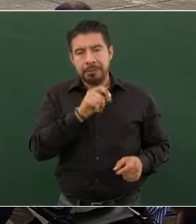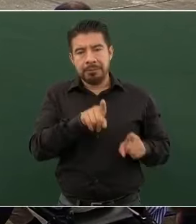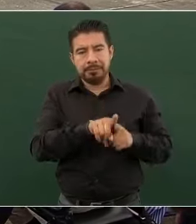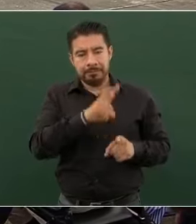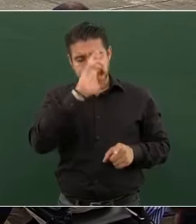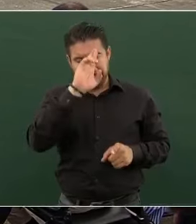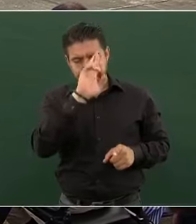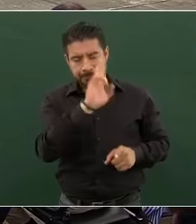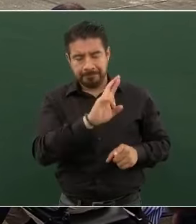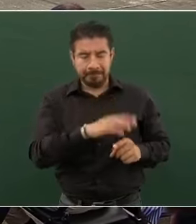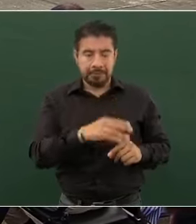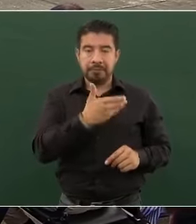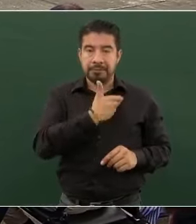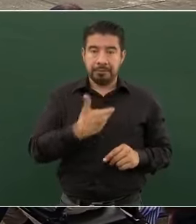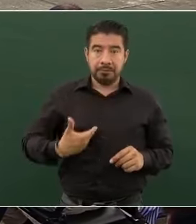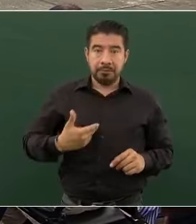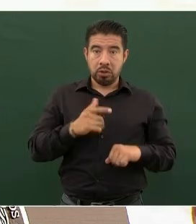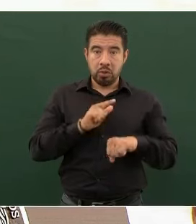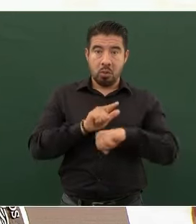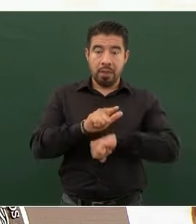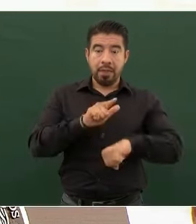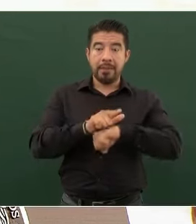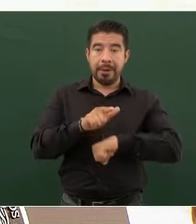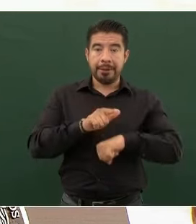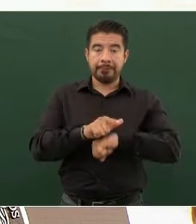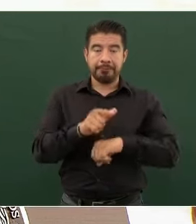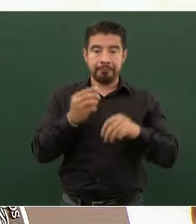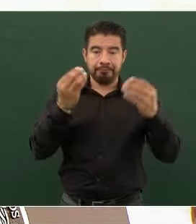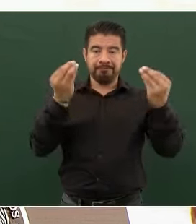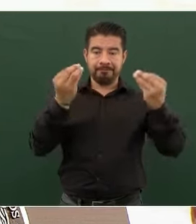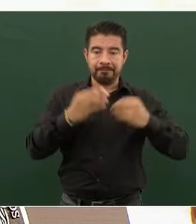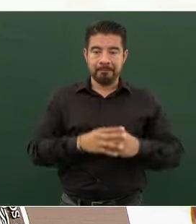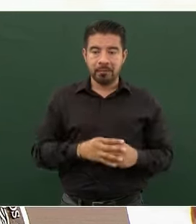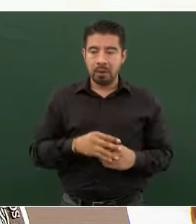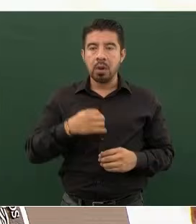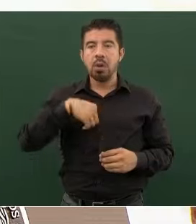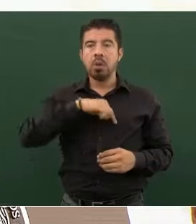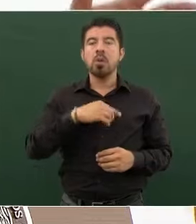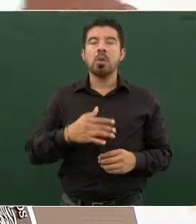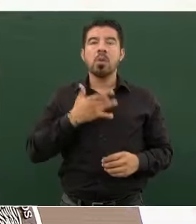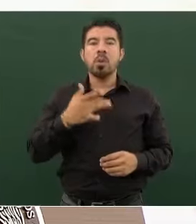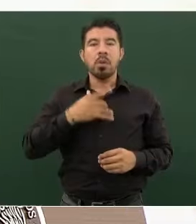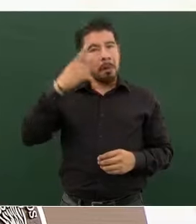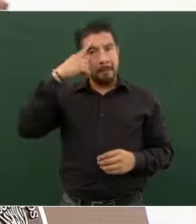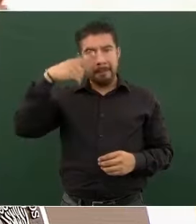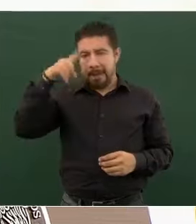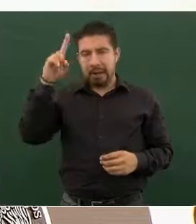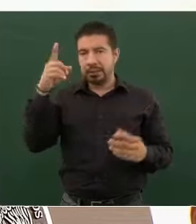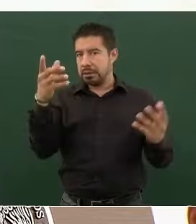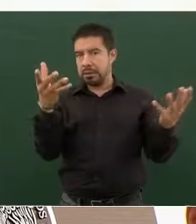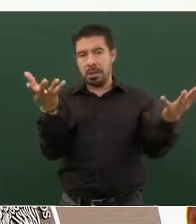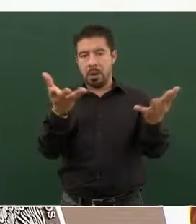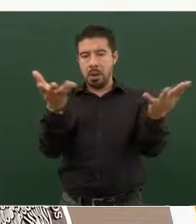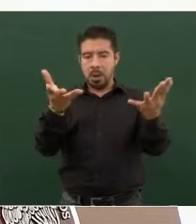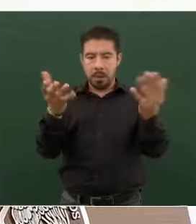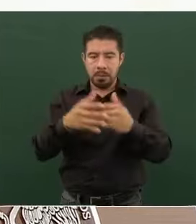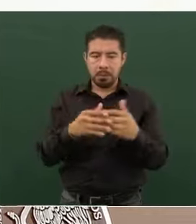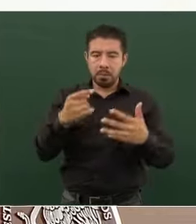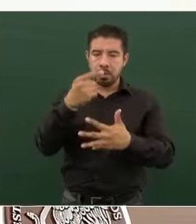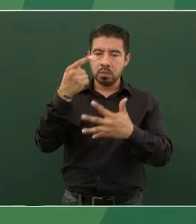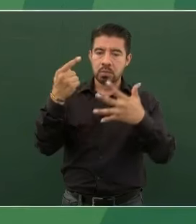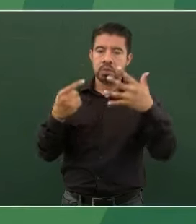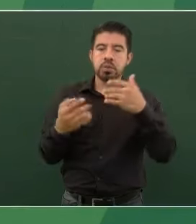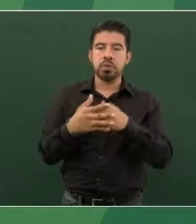Guatemala. Y esto va a facilitar las cosas para que se dé